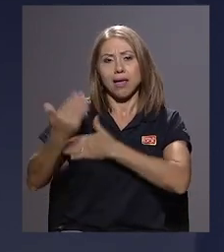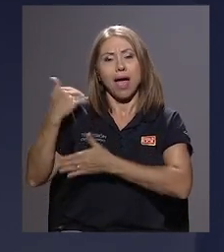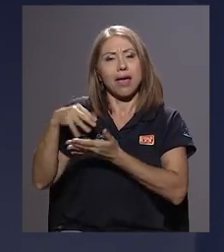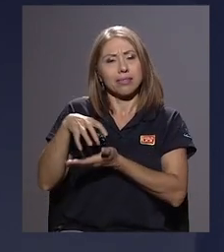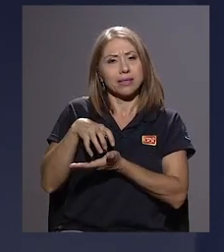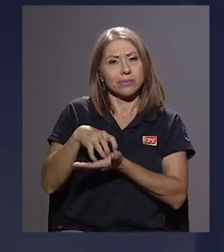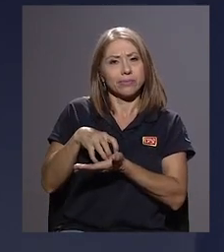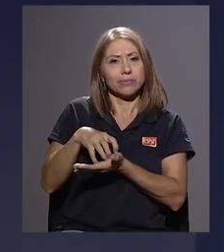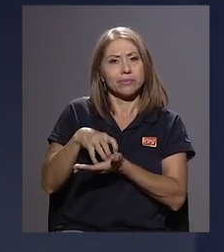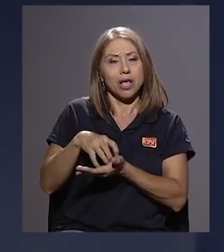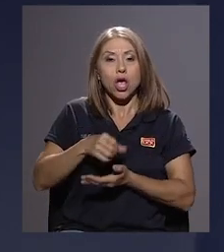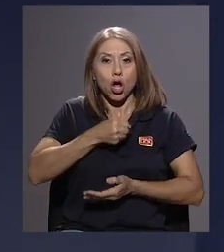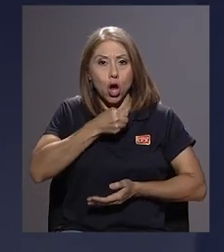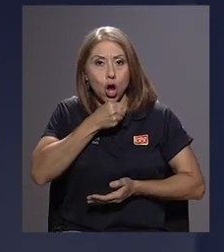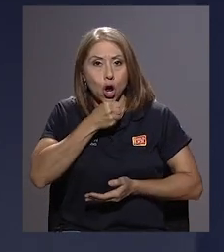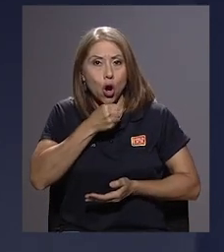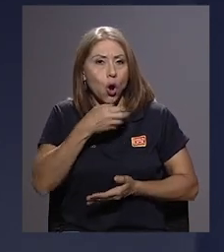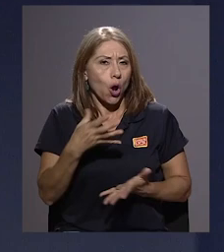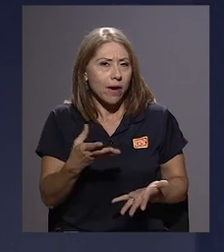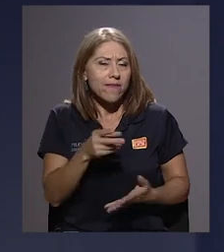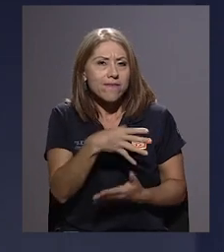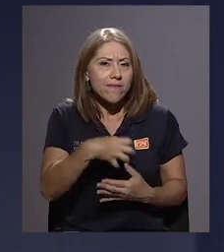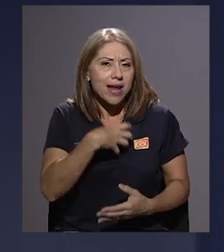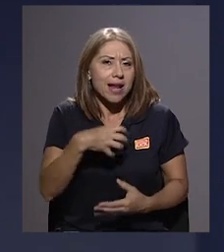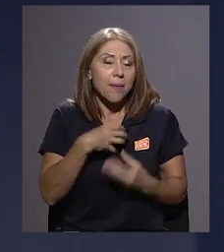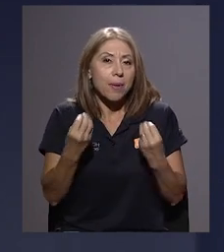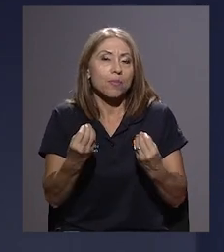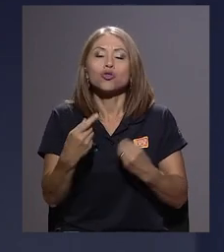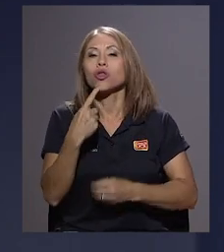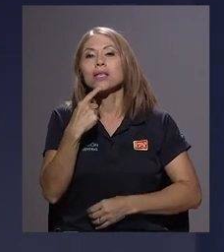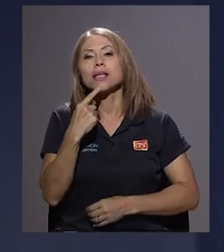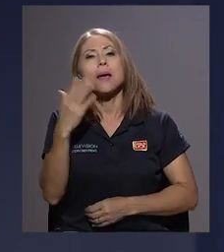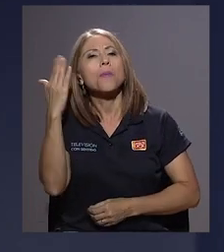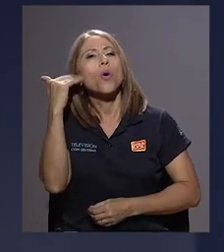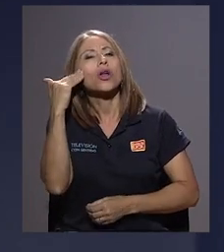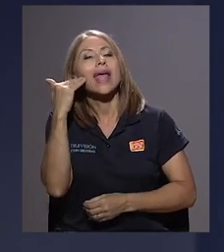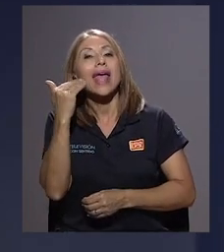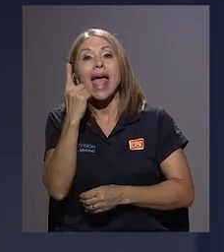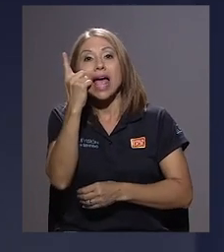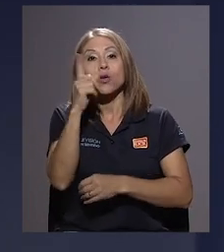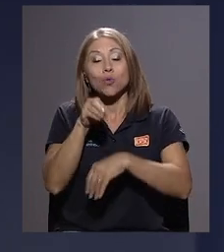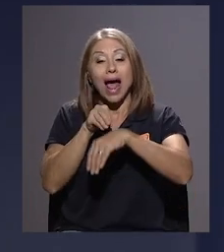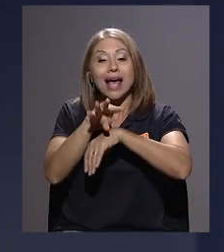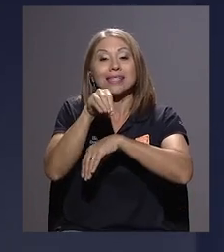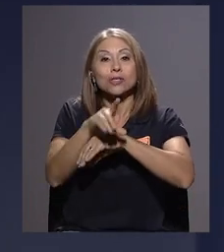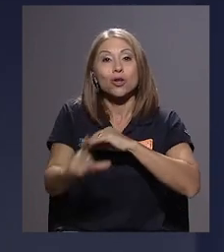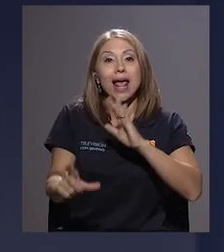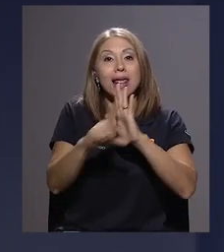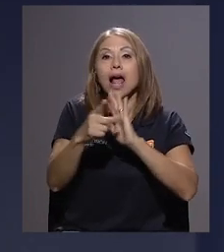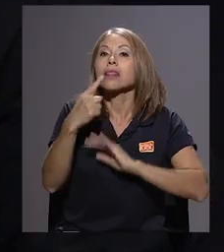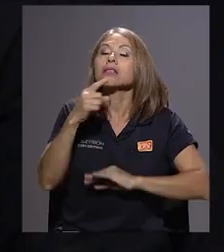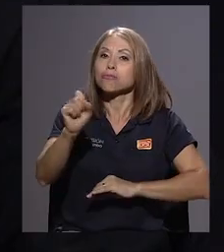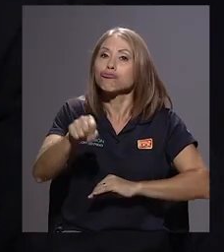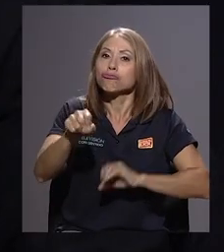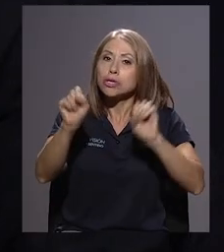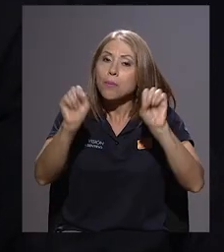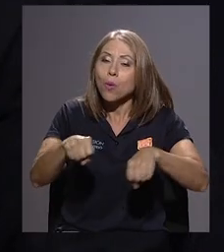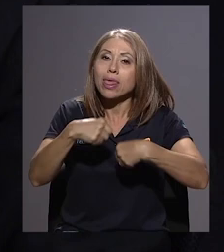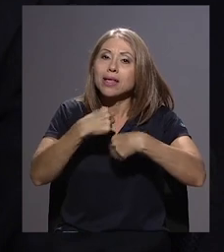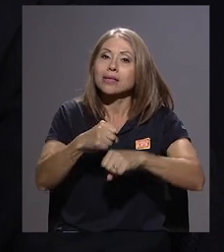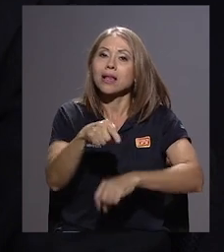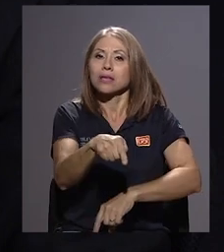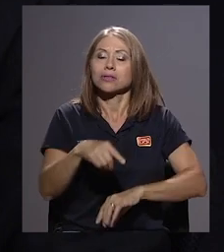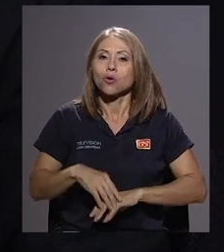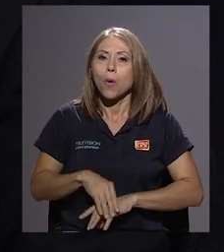menos los colegas reclaman mucho. Dicen, ¿por qué si una asesoría legal dice que esto se puede hacer? Es como